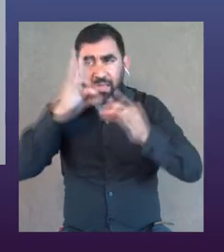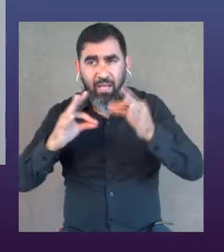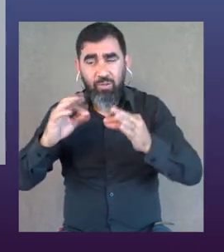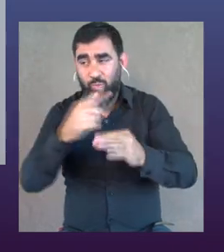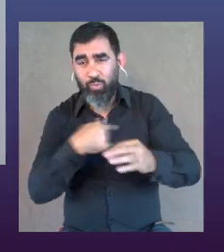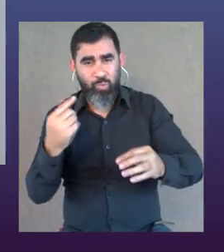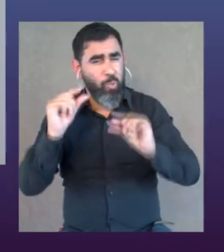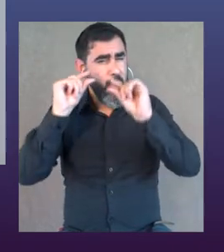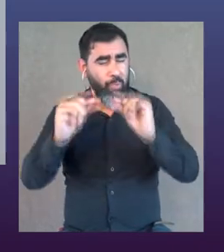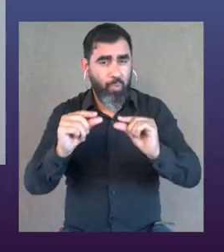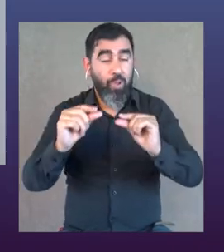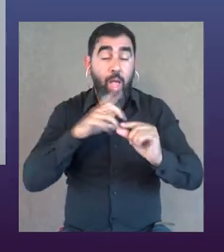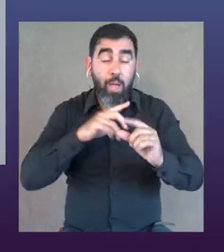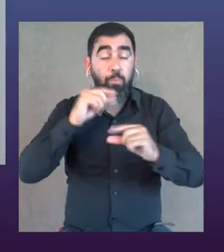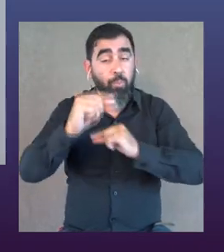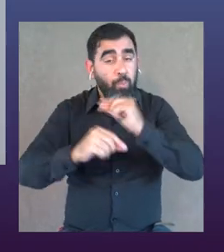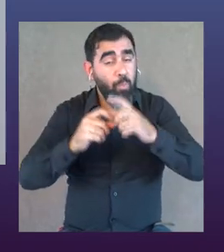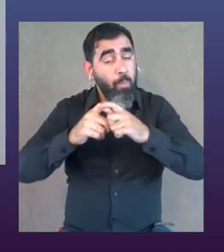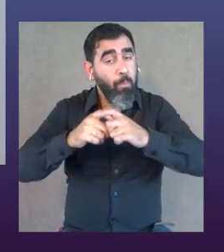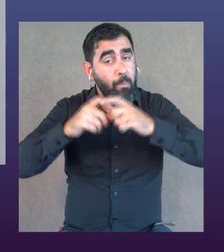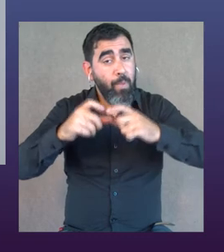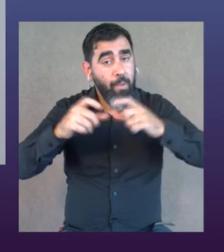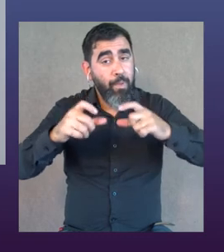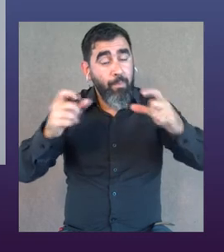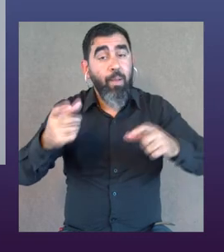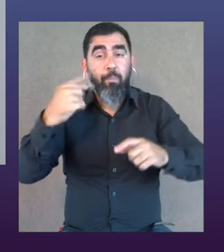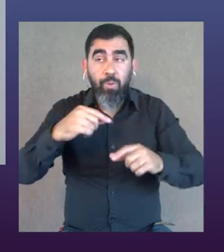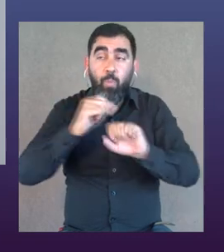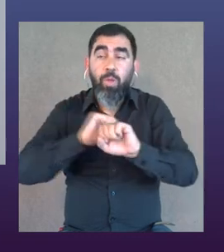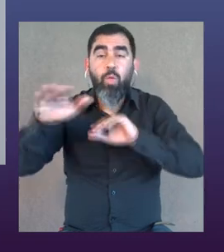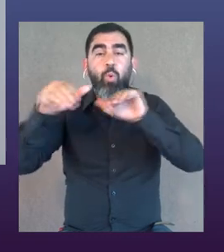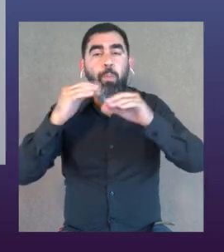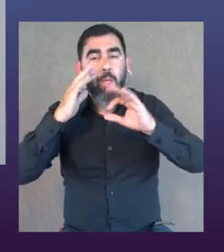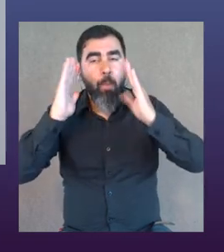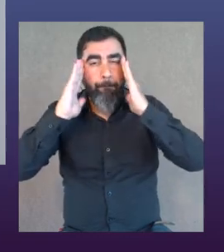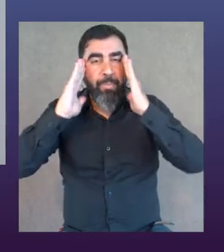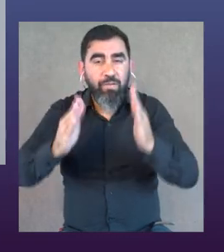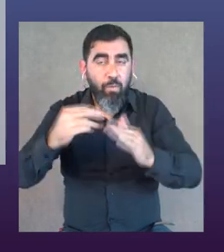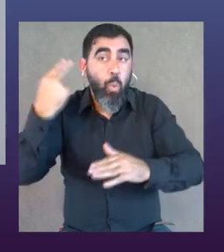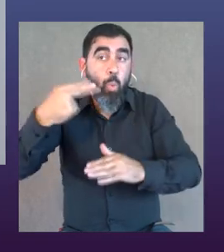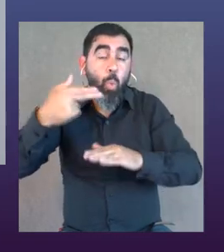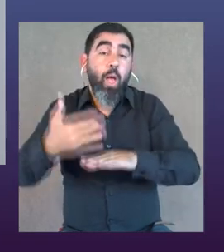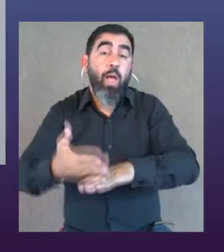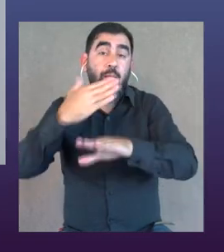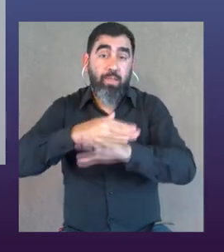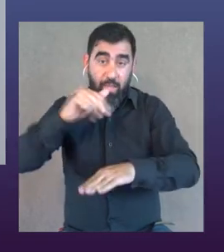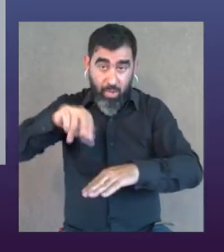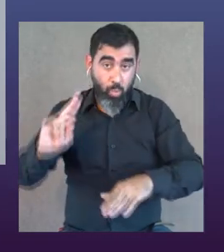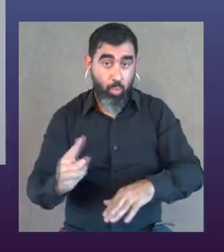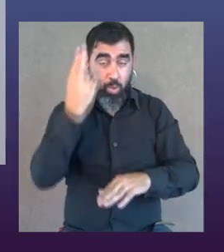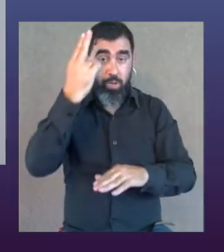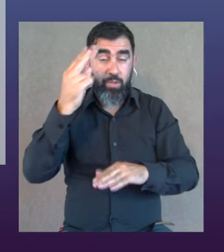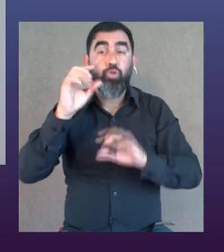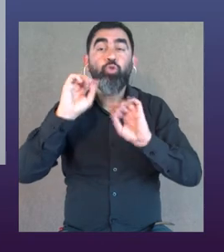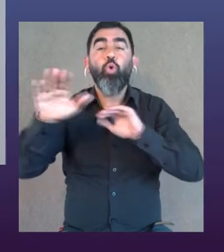están en los de A, dicen que estamos, y cada vez más, pero capaz que una convocatoria específica, nunca hubo algo así, porque